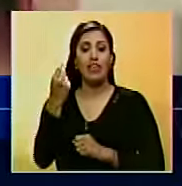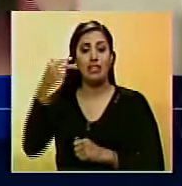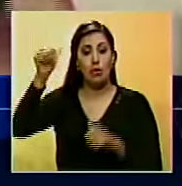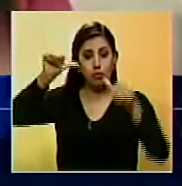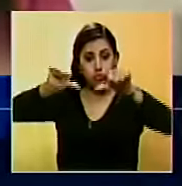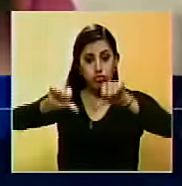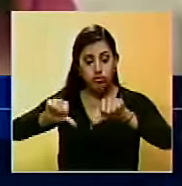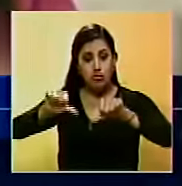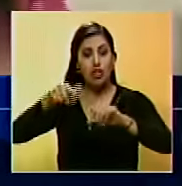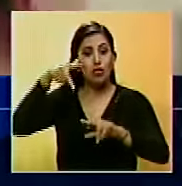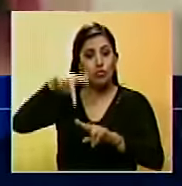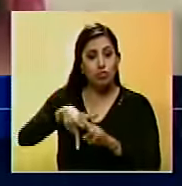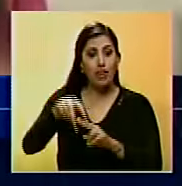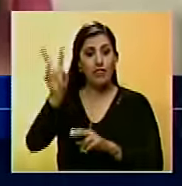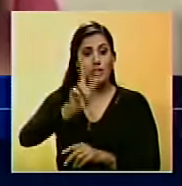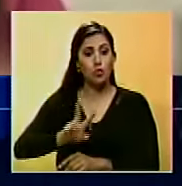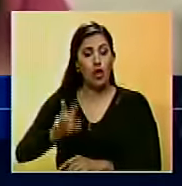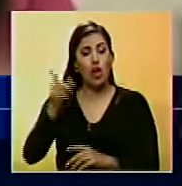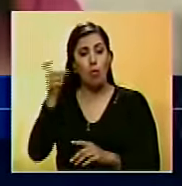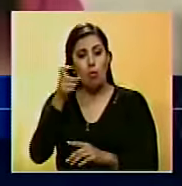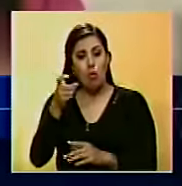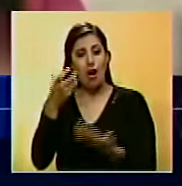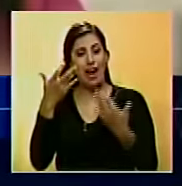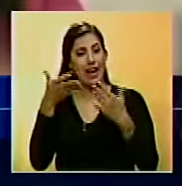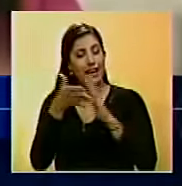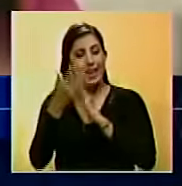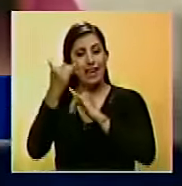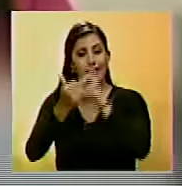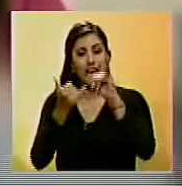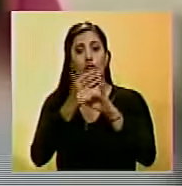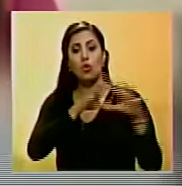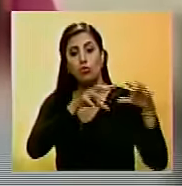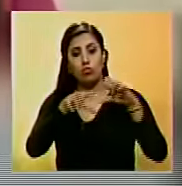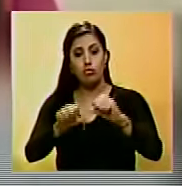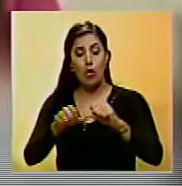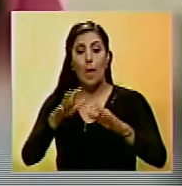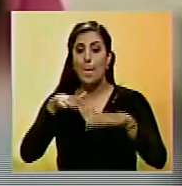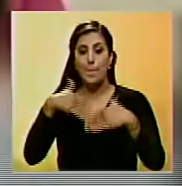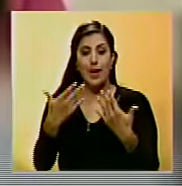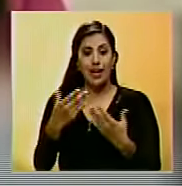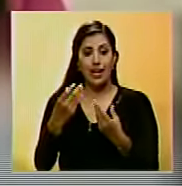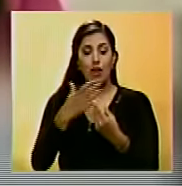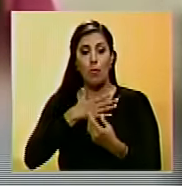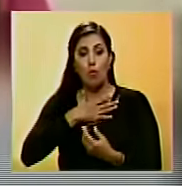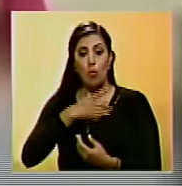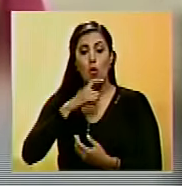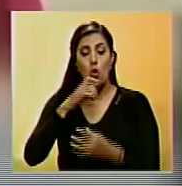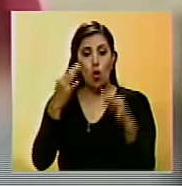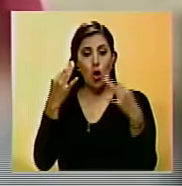Venezuela que en definitiva busque la intervención internacional para apoderarse de sus recursos naturales.